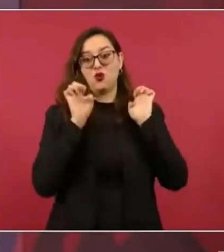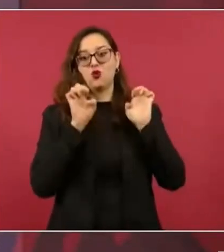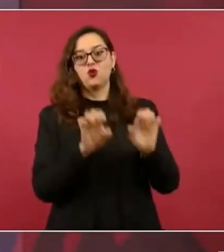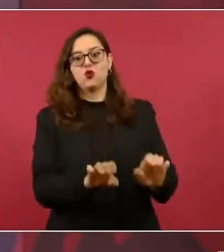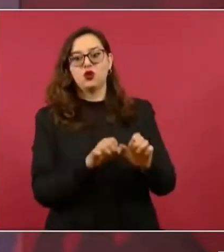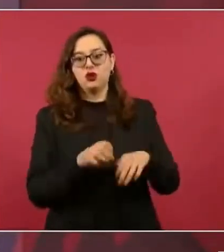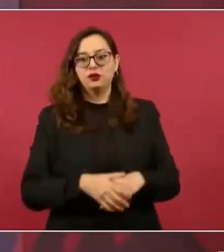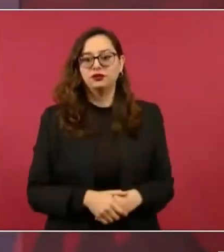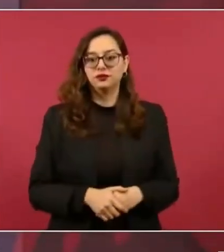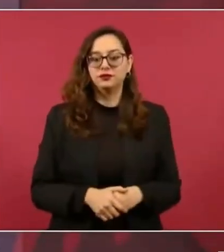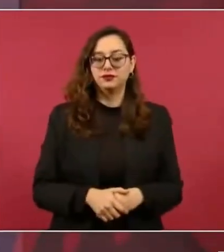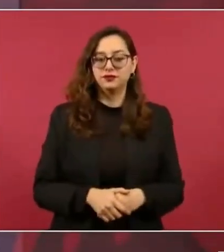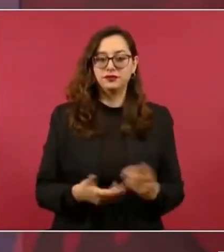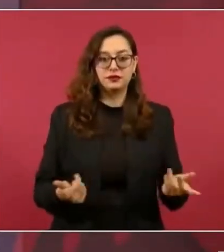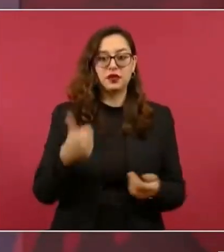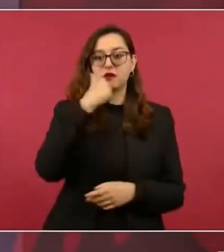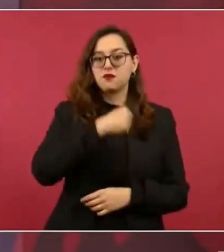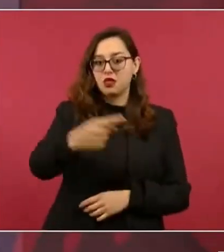importaba.